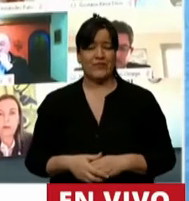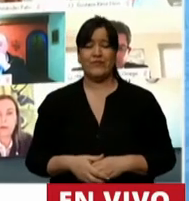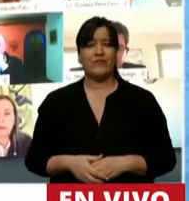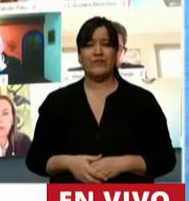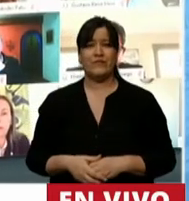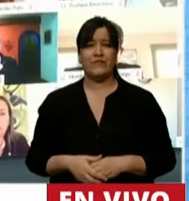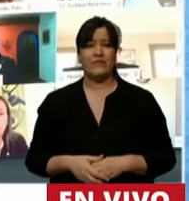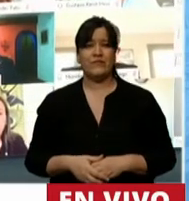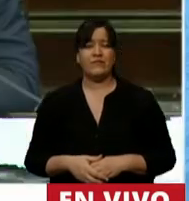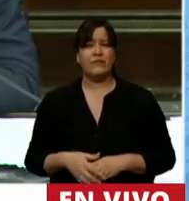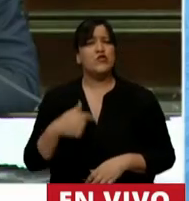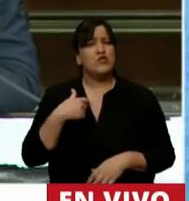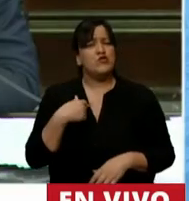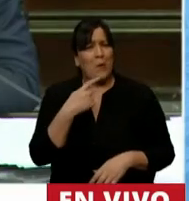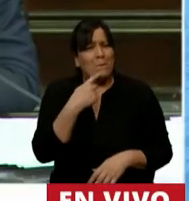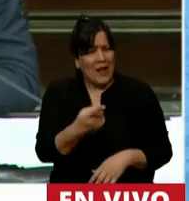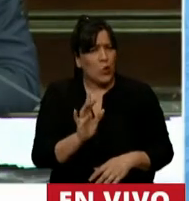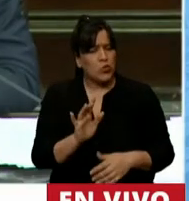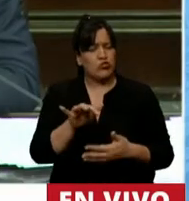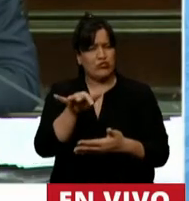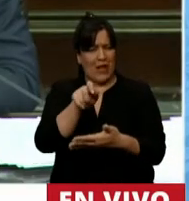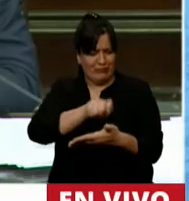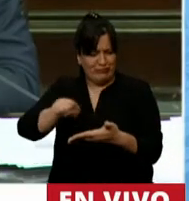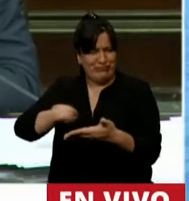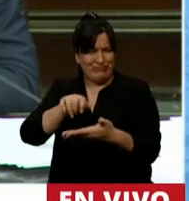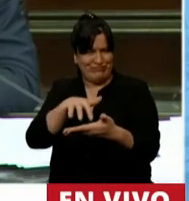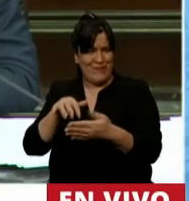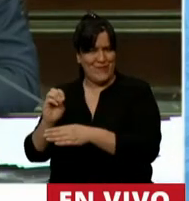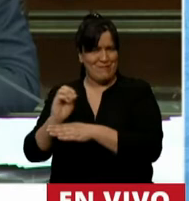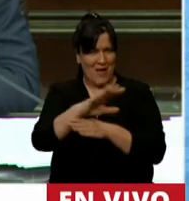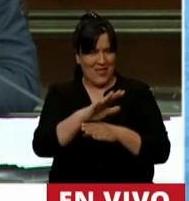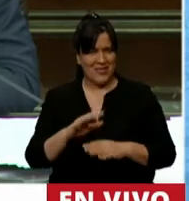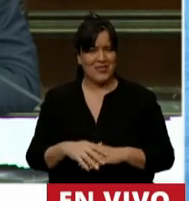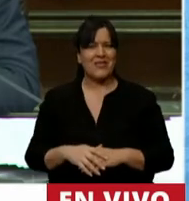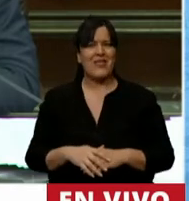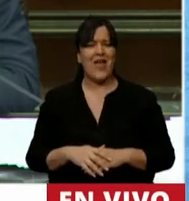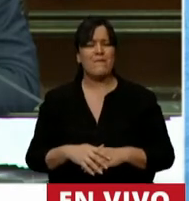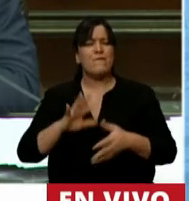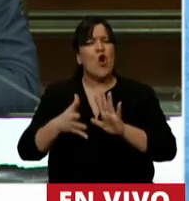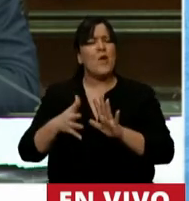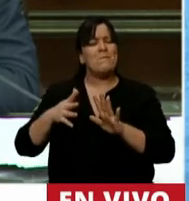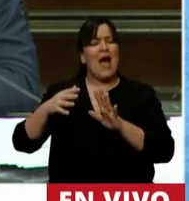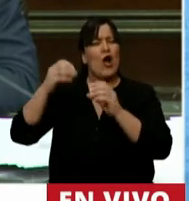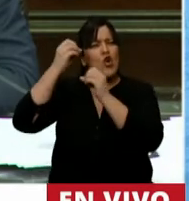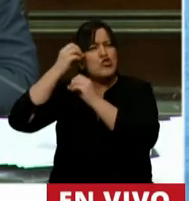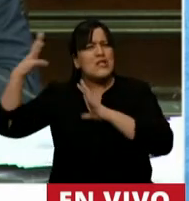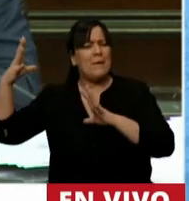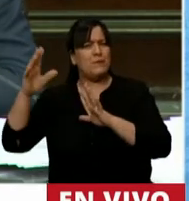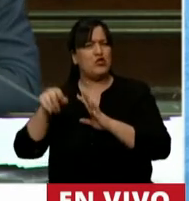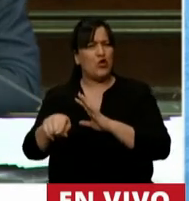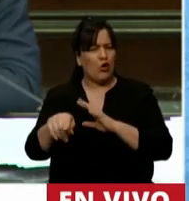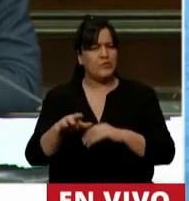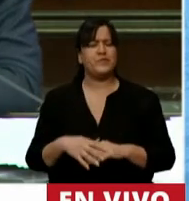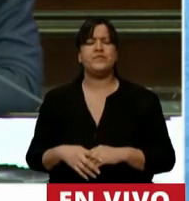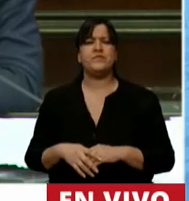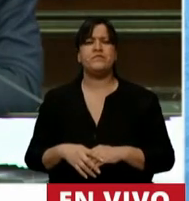Hice una pregunta por escrito de tipo estratégico-conceptual que consistió